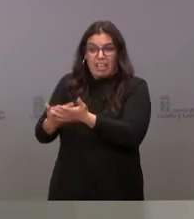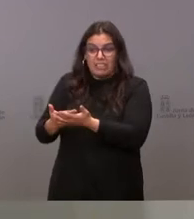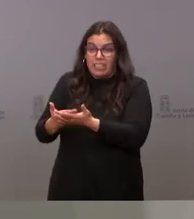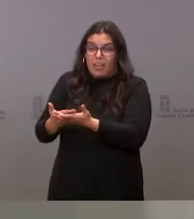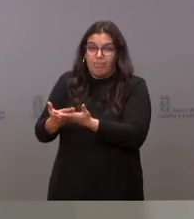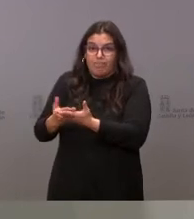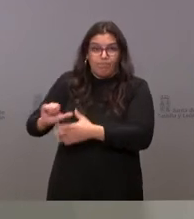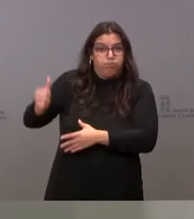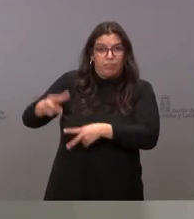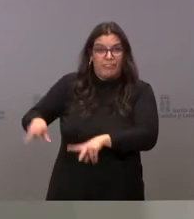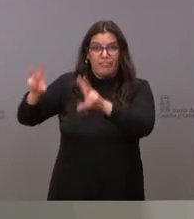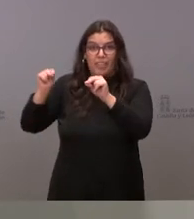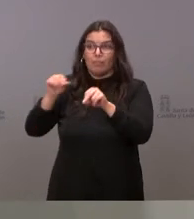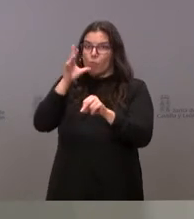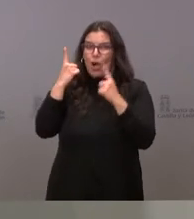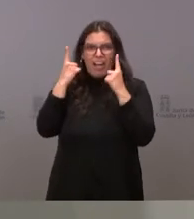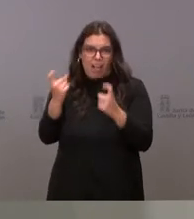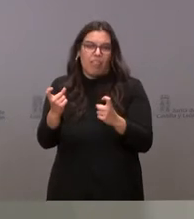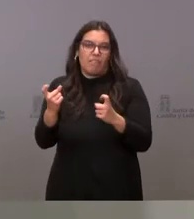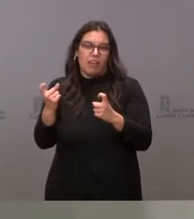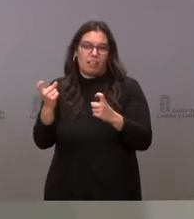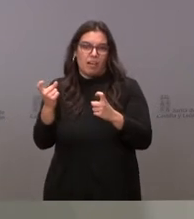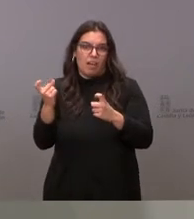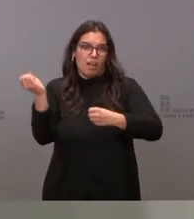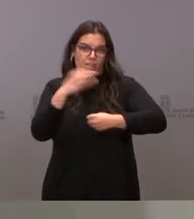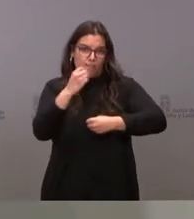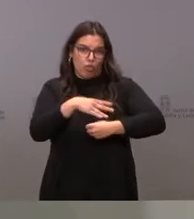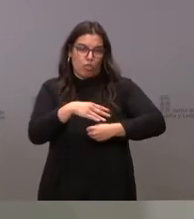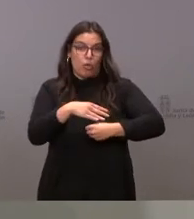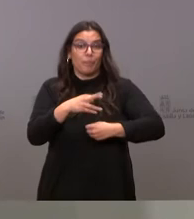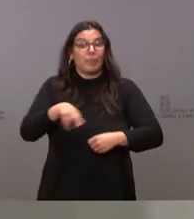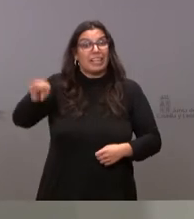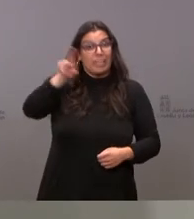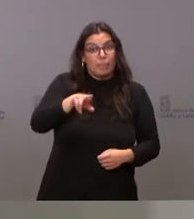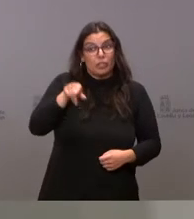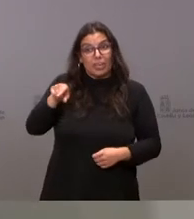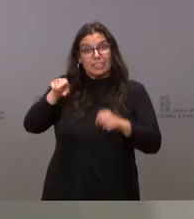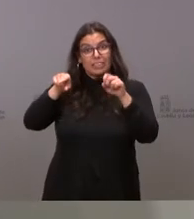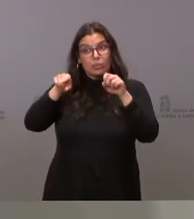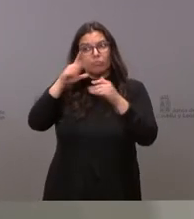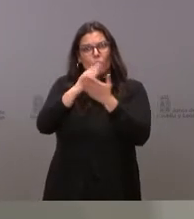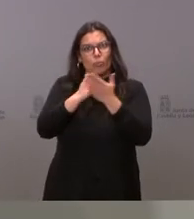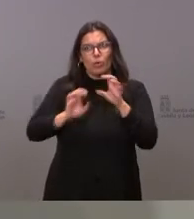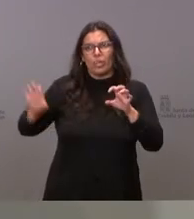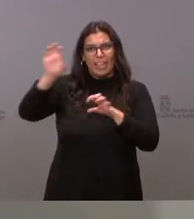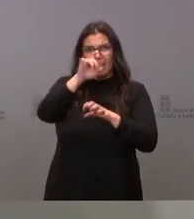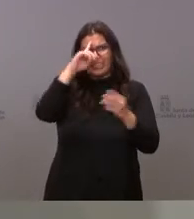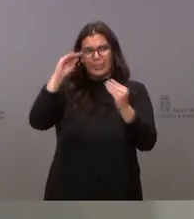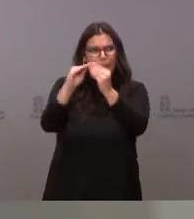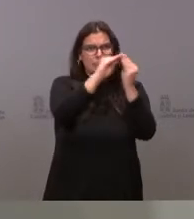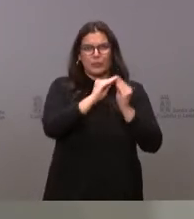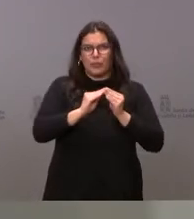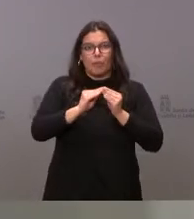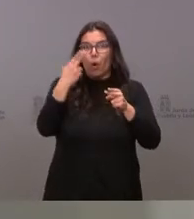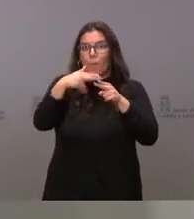en la necesidad de este fondo. Insisto que en esto nos acompañan comunidades autónomas de todo signo